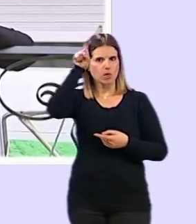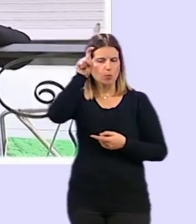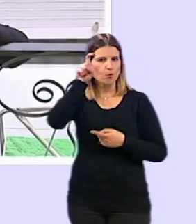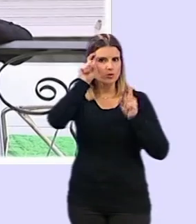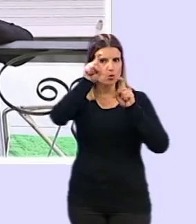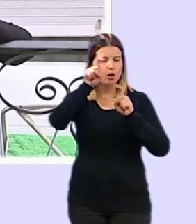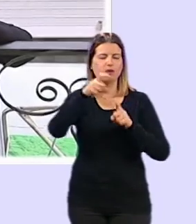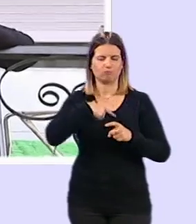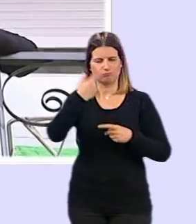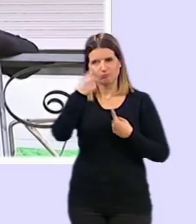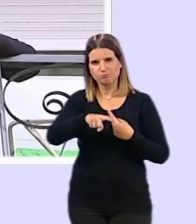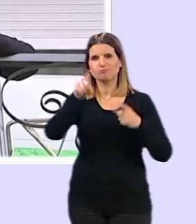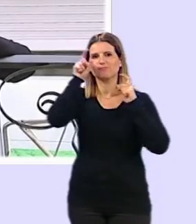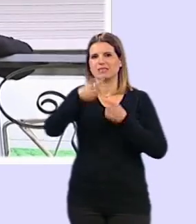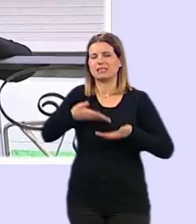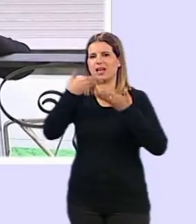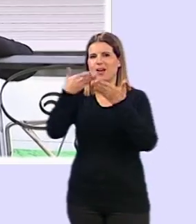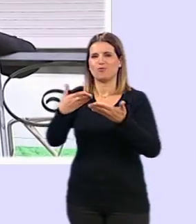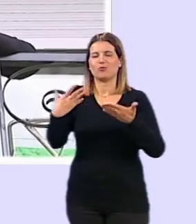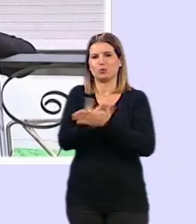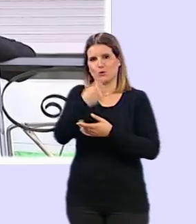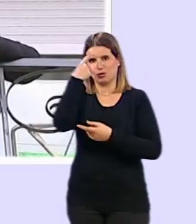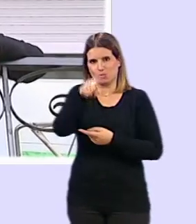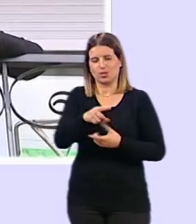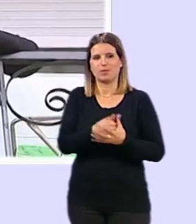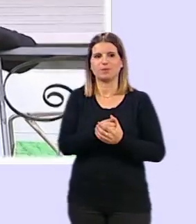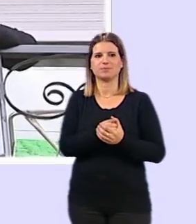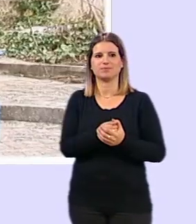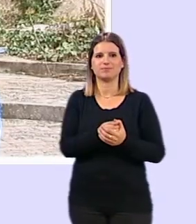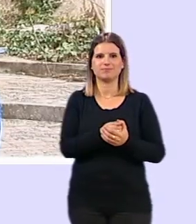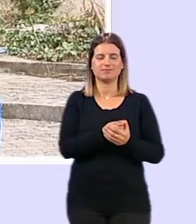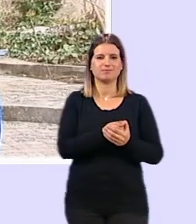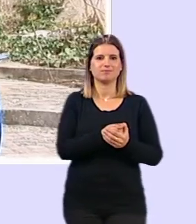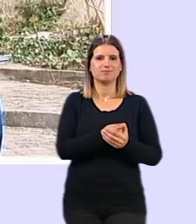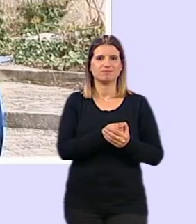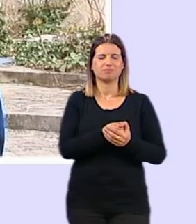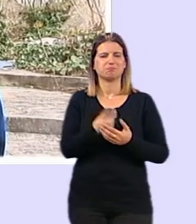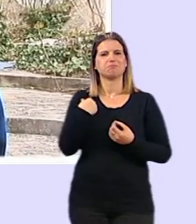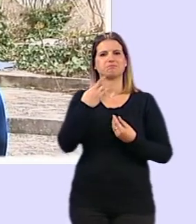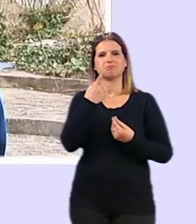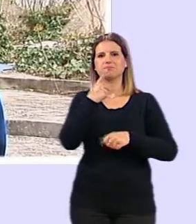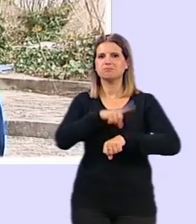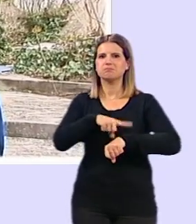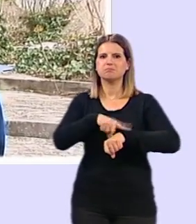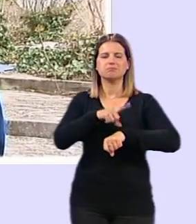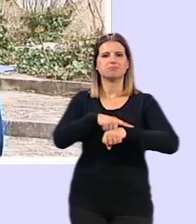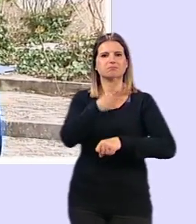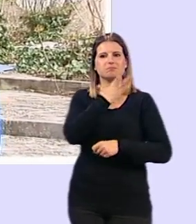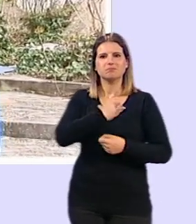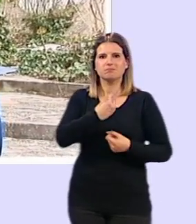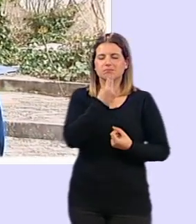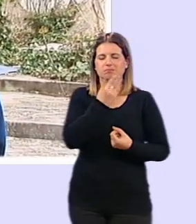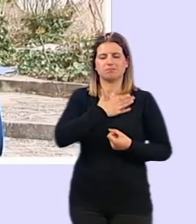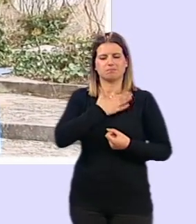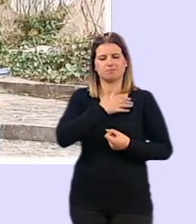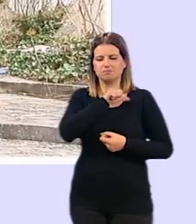Yo de maestra también le ayudo lo que puedo que yo sepa que yo sepa. Ha sido un tiempo lindo para estar con uno